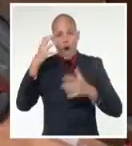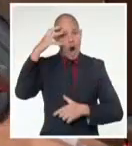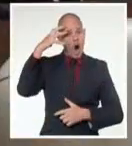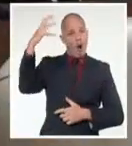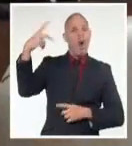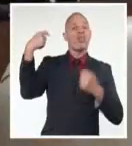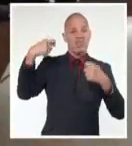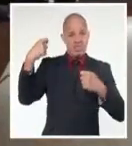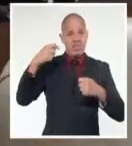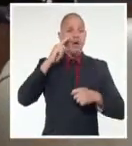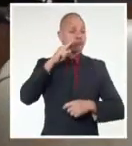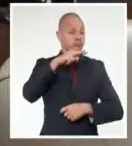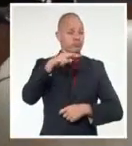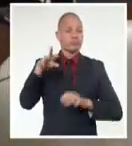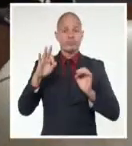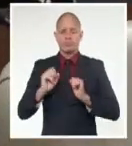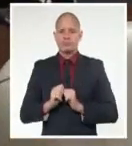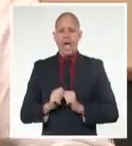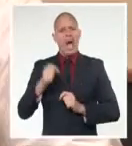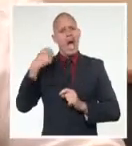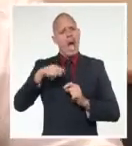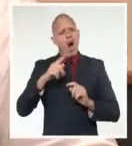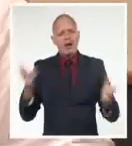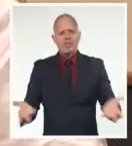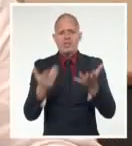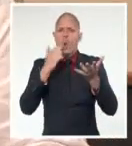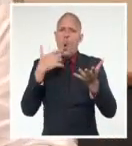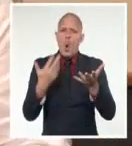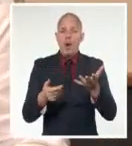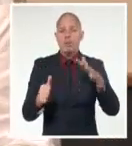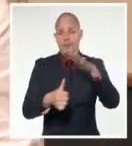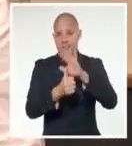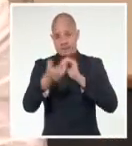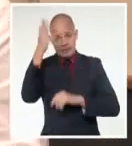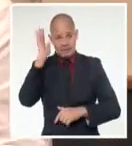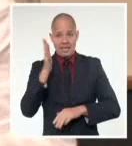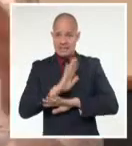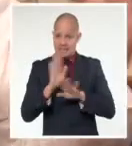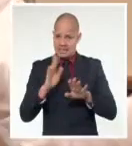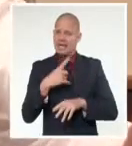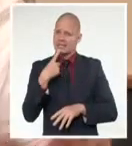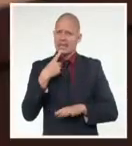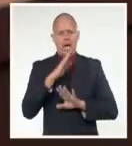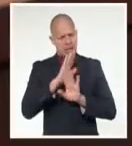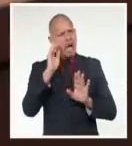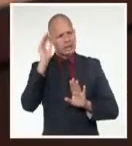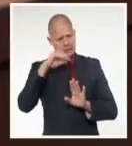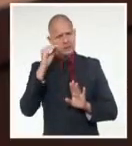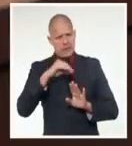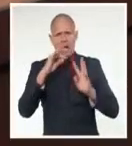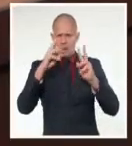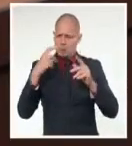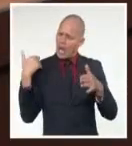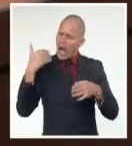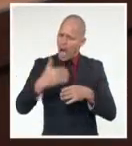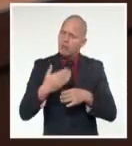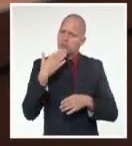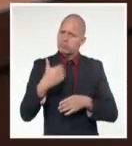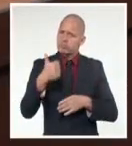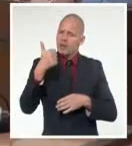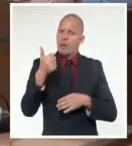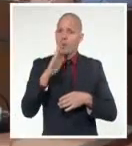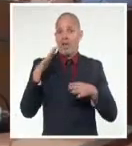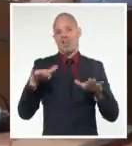pilares estratégicos del gobierno para el desarrollo, el presidente cubano, aunque reconoció los avances, comentó que no podemos estar